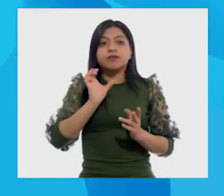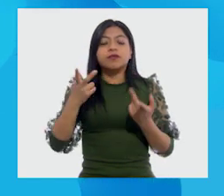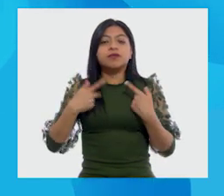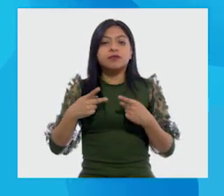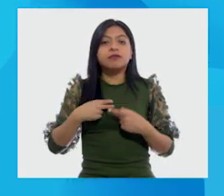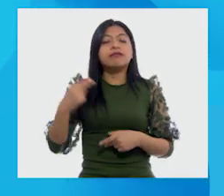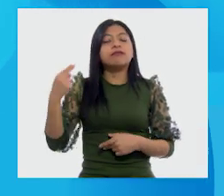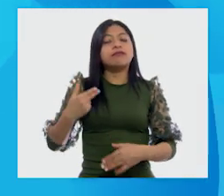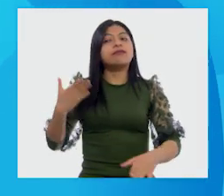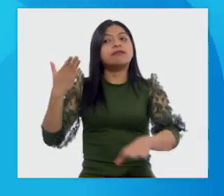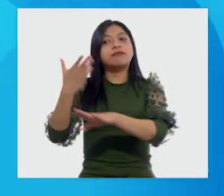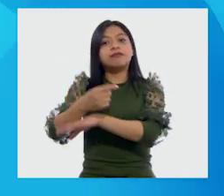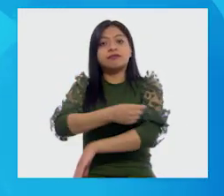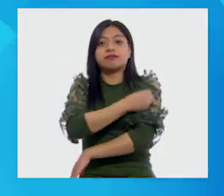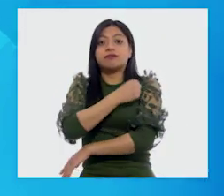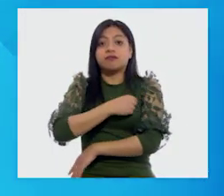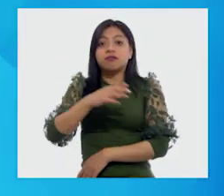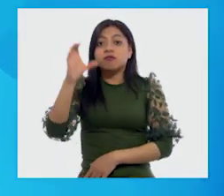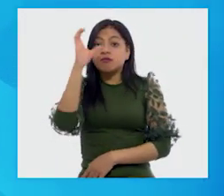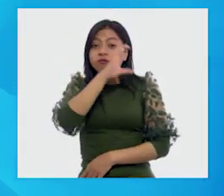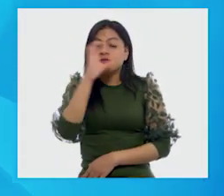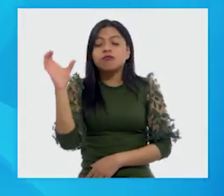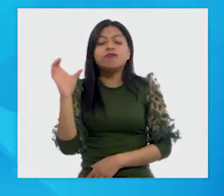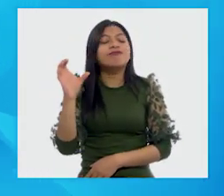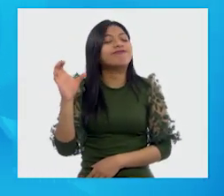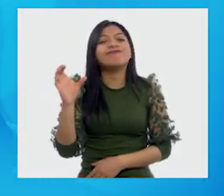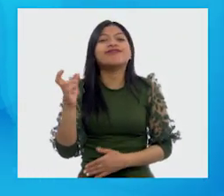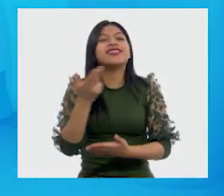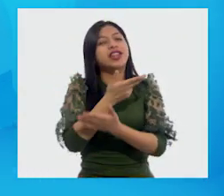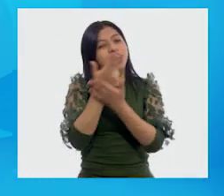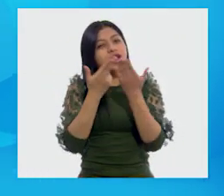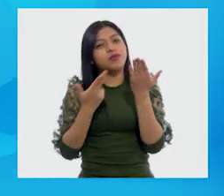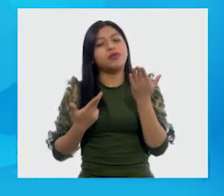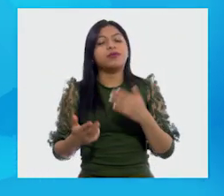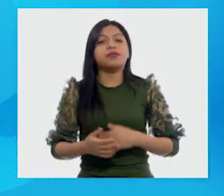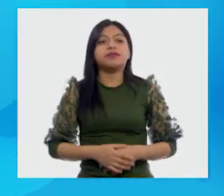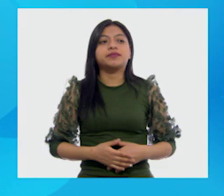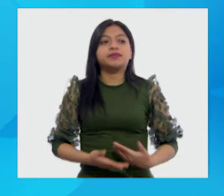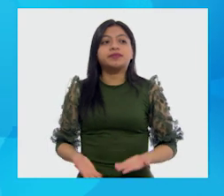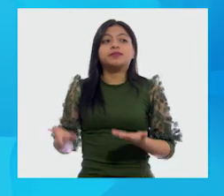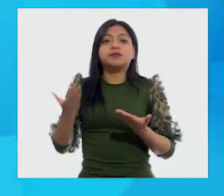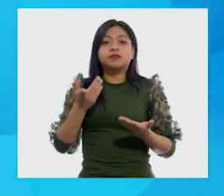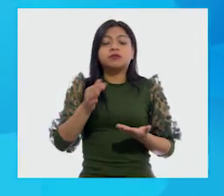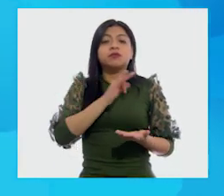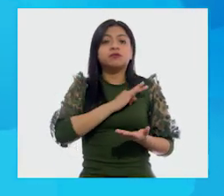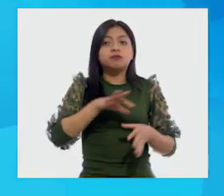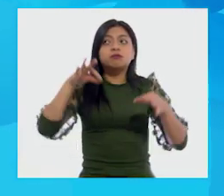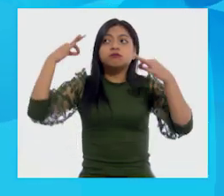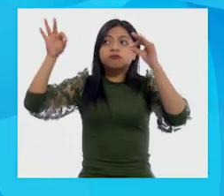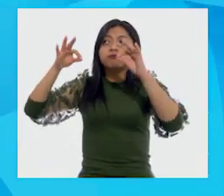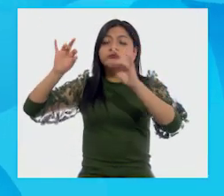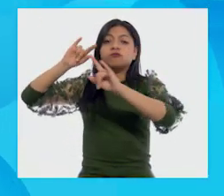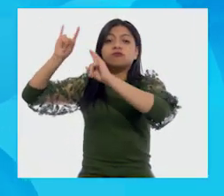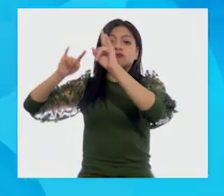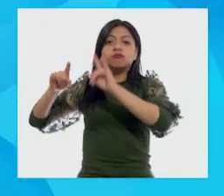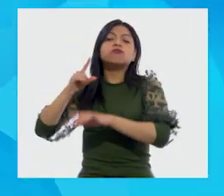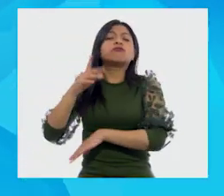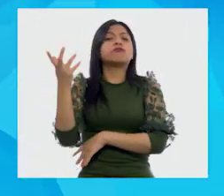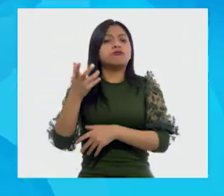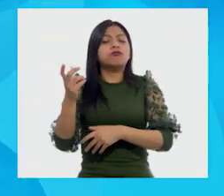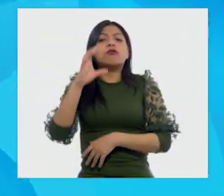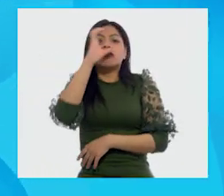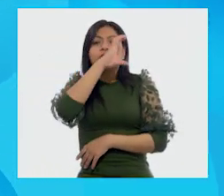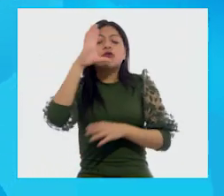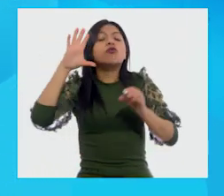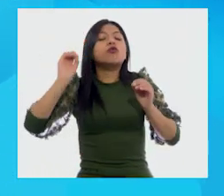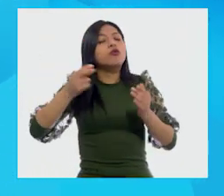No son fotografías, son ilustraciones. Es verdad. Y podemos hacer un cartel con fotografías